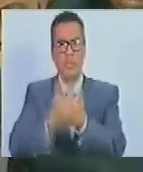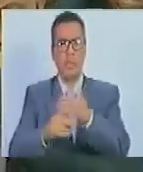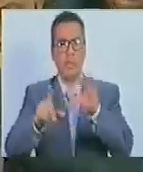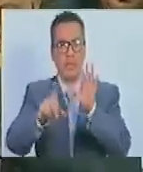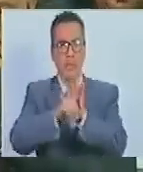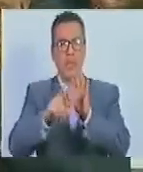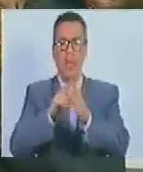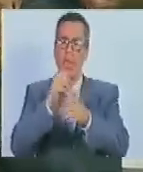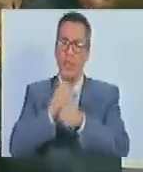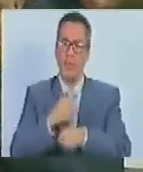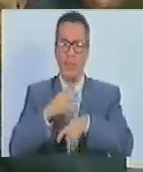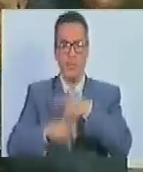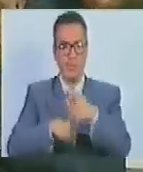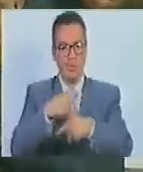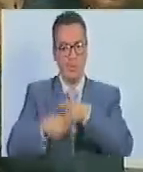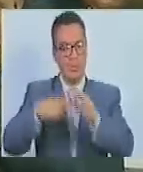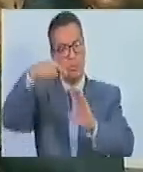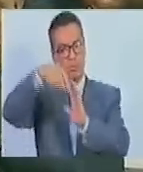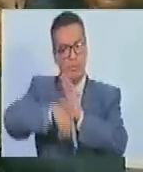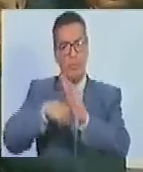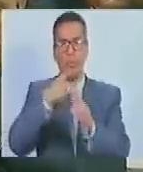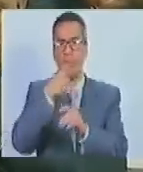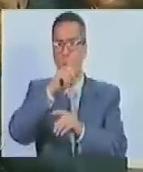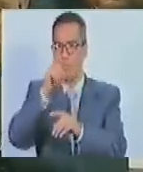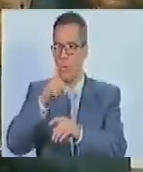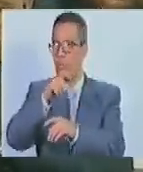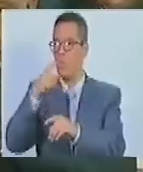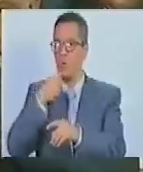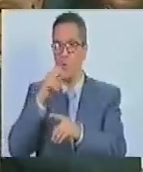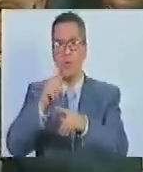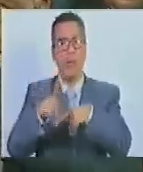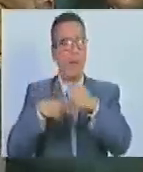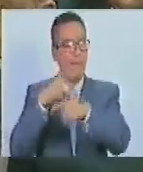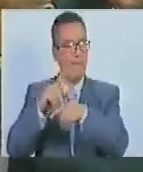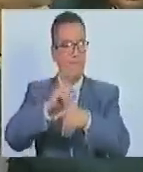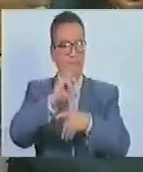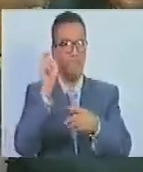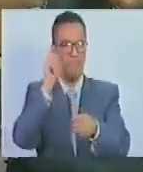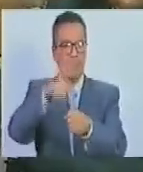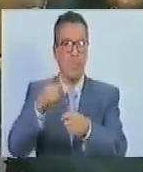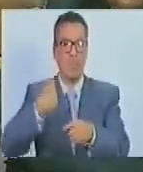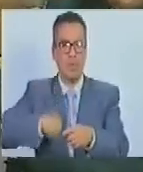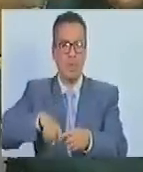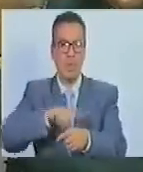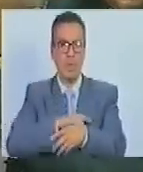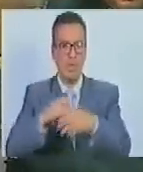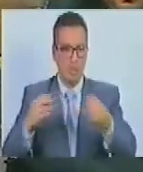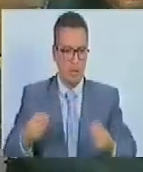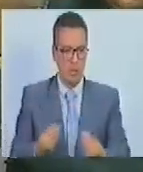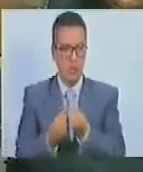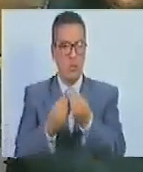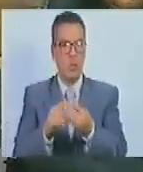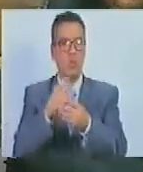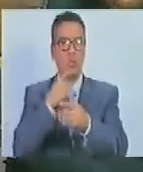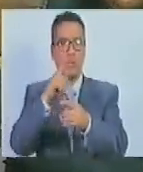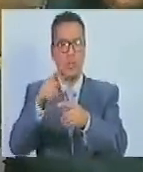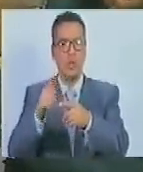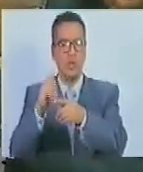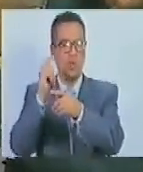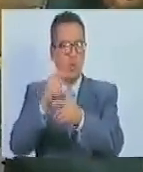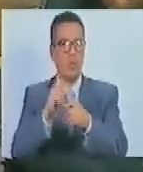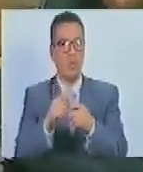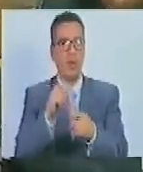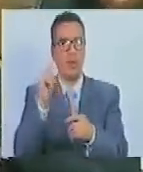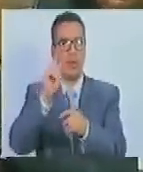aspiramos un proceso profundo de consulta pública en los estados pesqueros del país y ahí estaremos presentes nosotros acompañando los reclamos justos de los pescadores